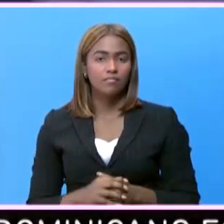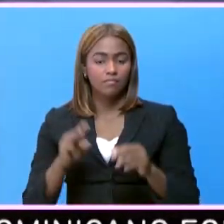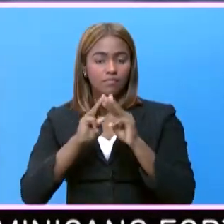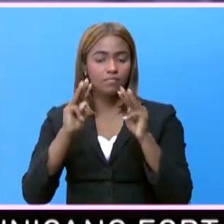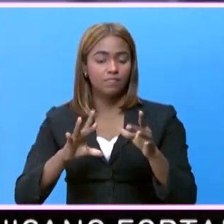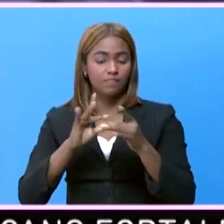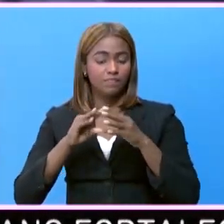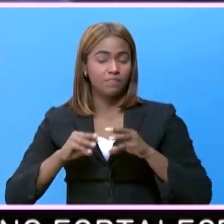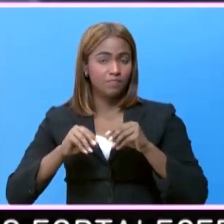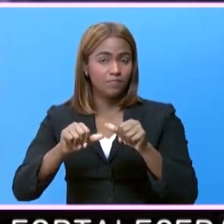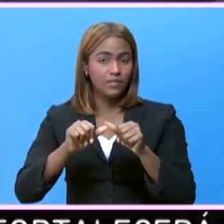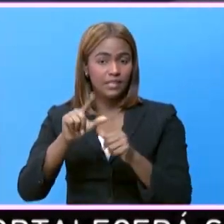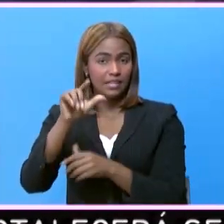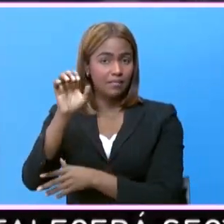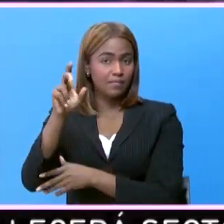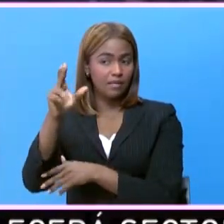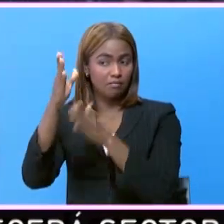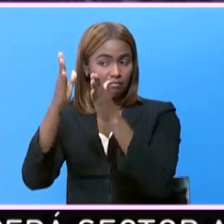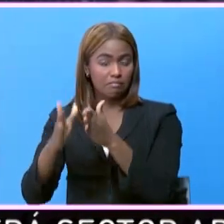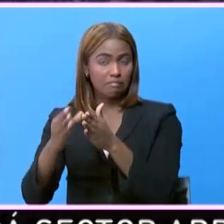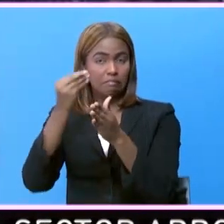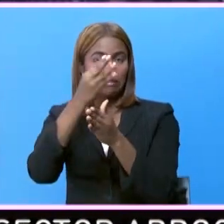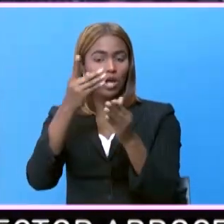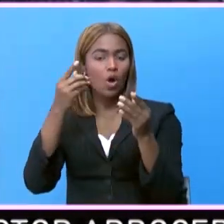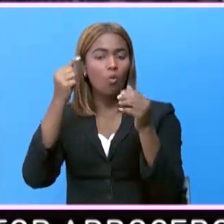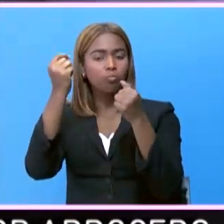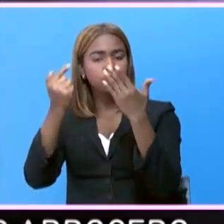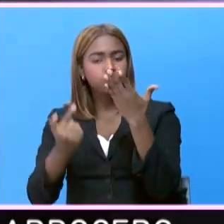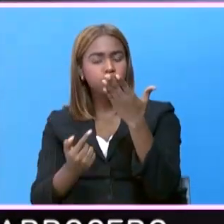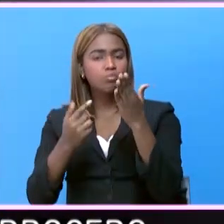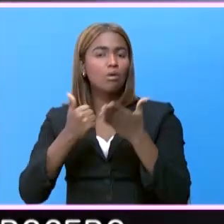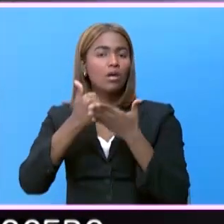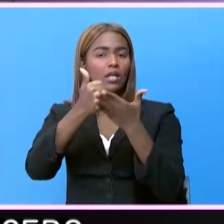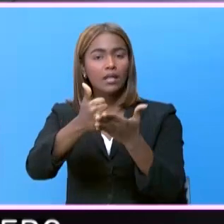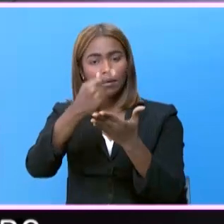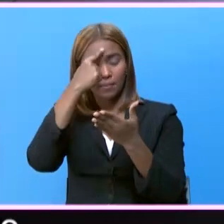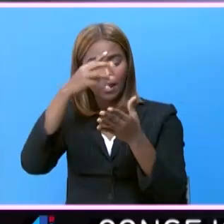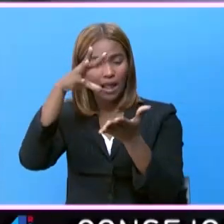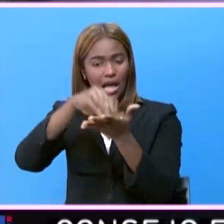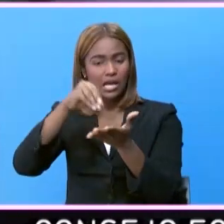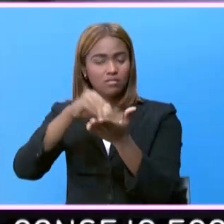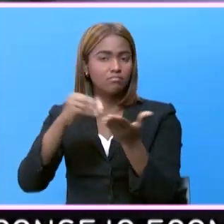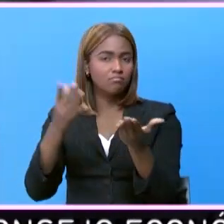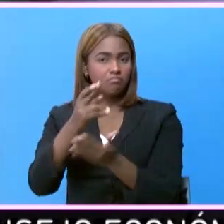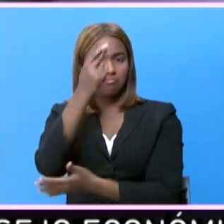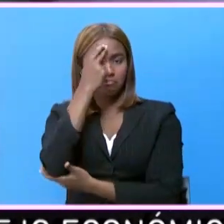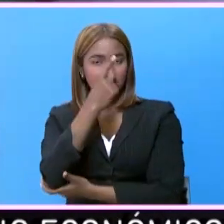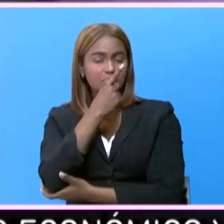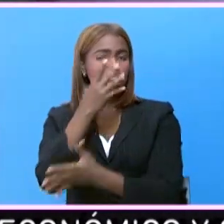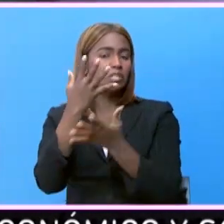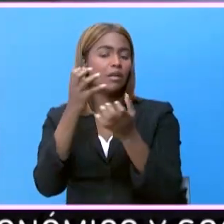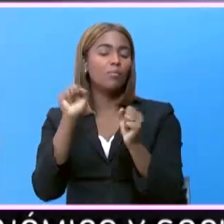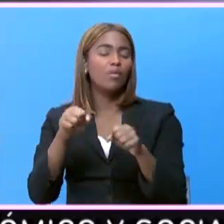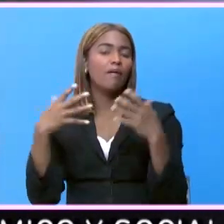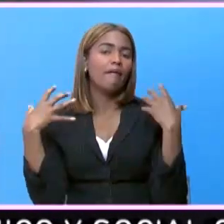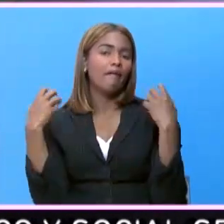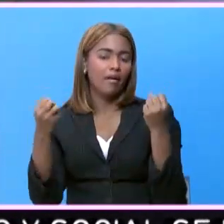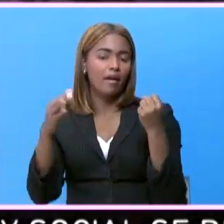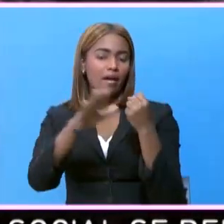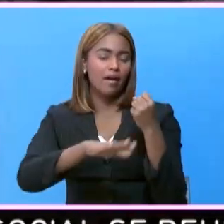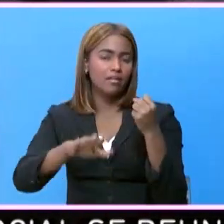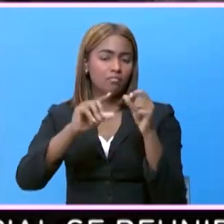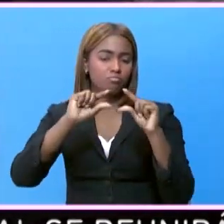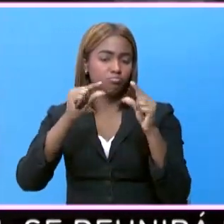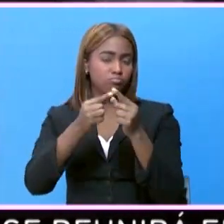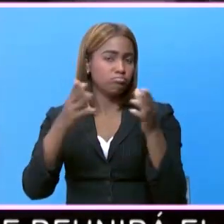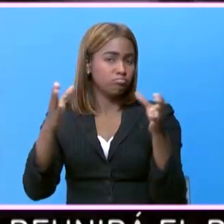ministro de Agricultura, Limber Cruz, anunció un conjunto de medidas en favor de la producción de arroz del país que busca fortalecer ese agro